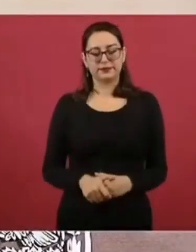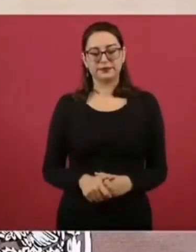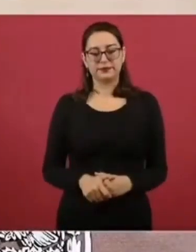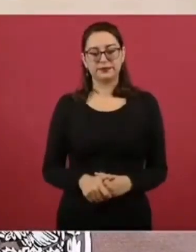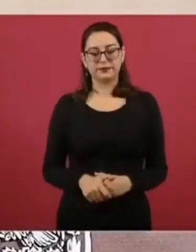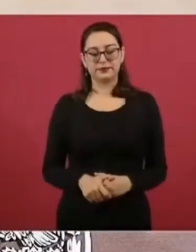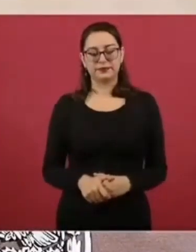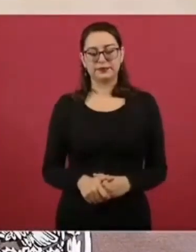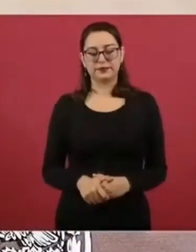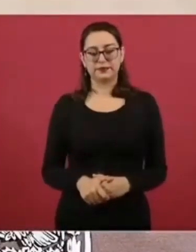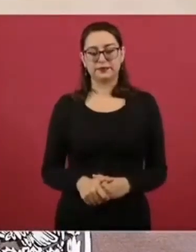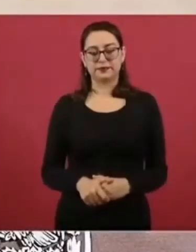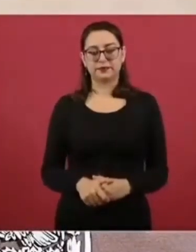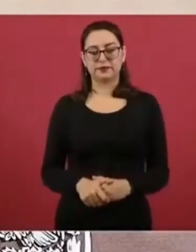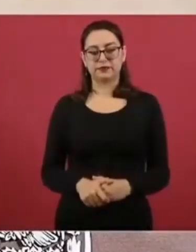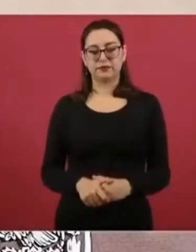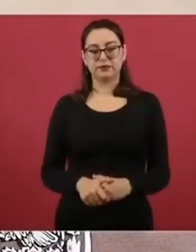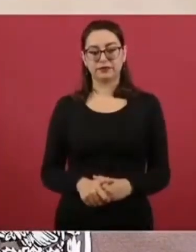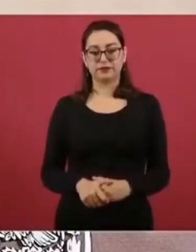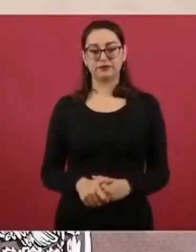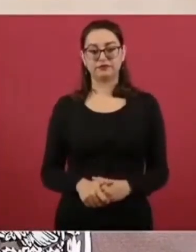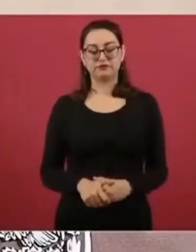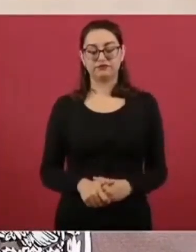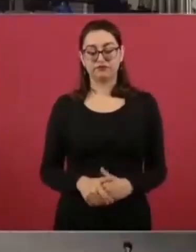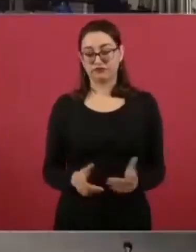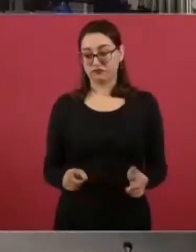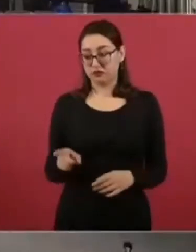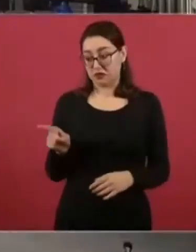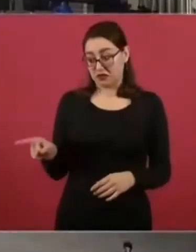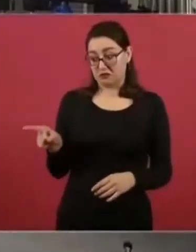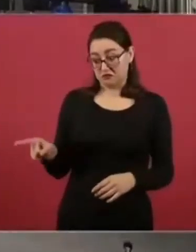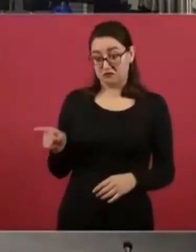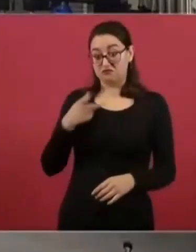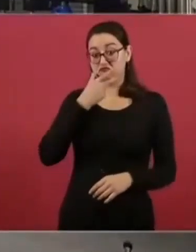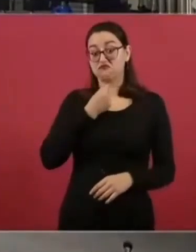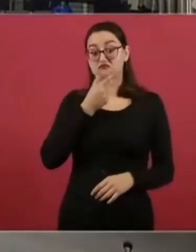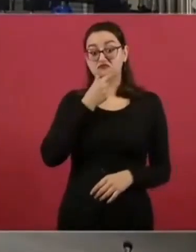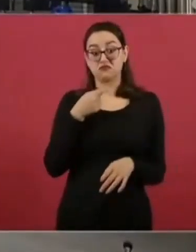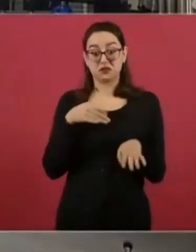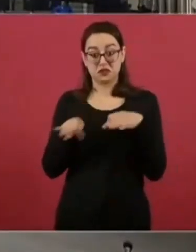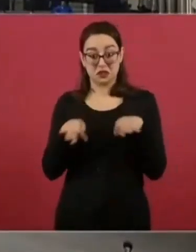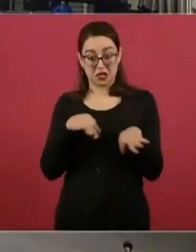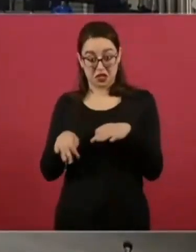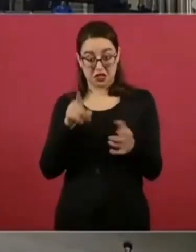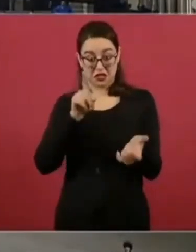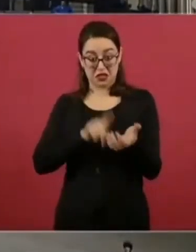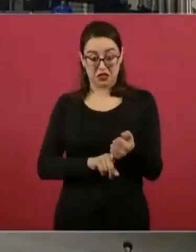Y ahí está en Televisa. Yo no sé